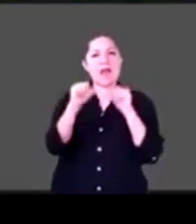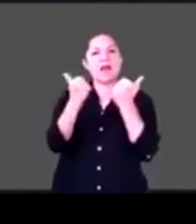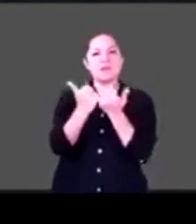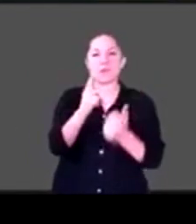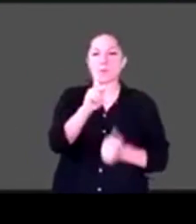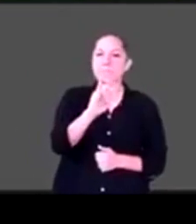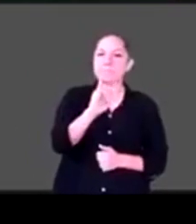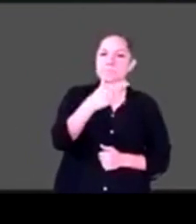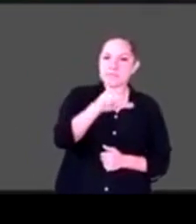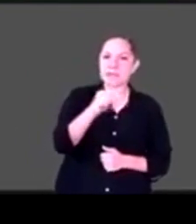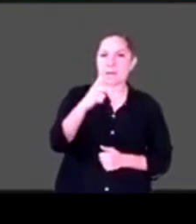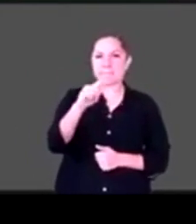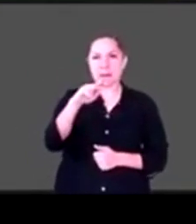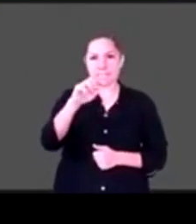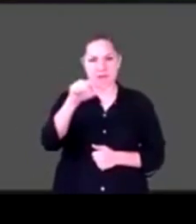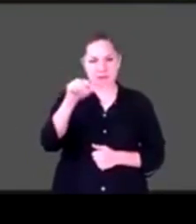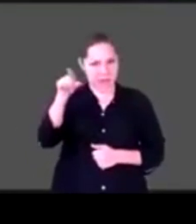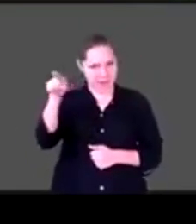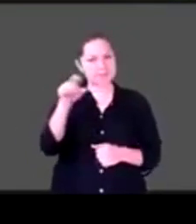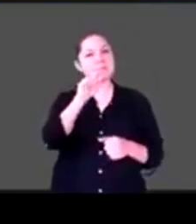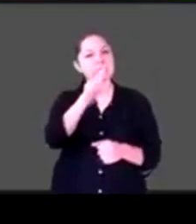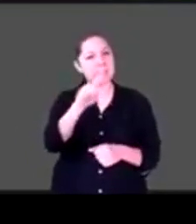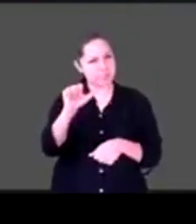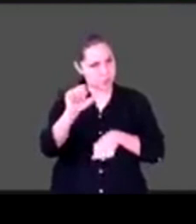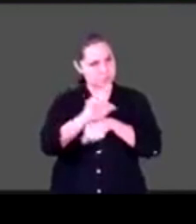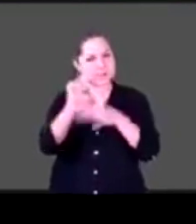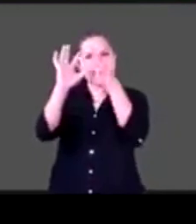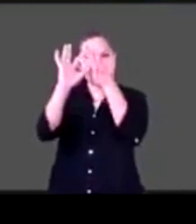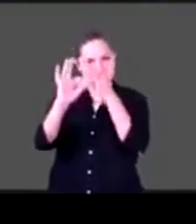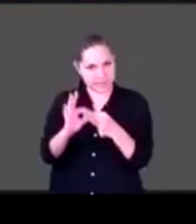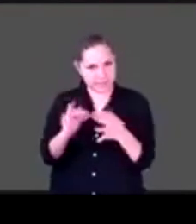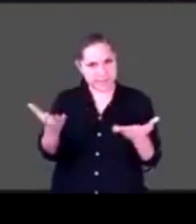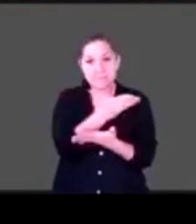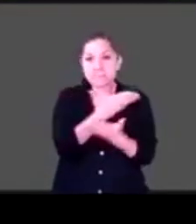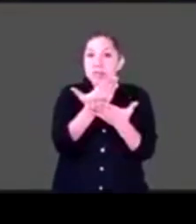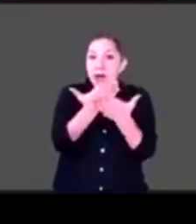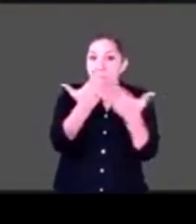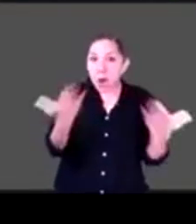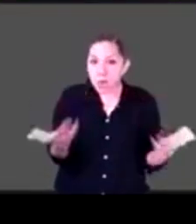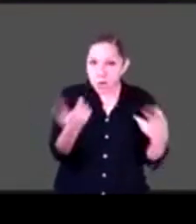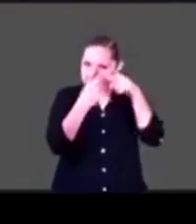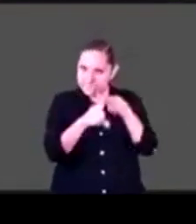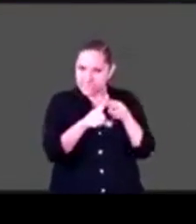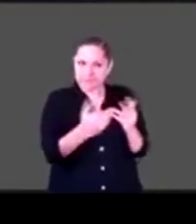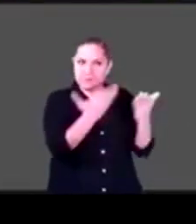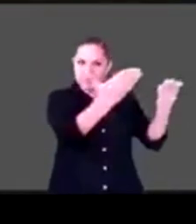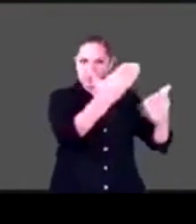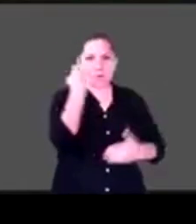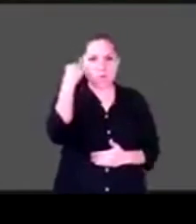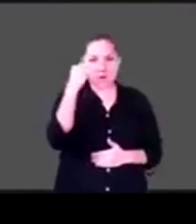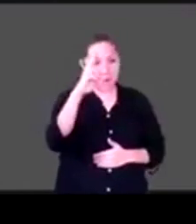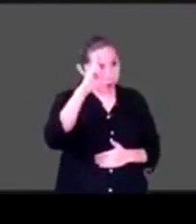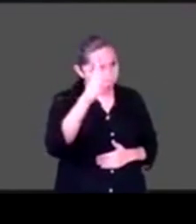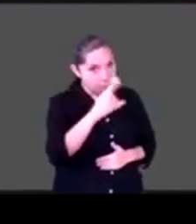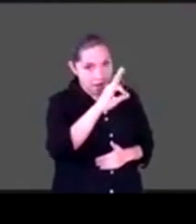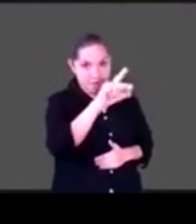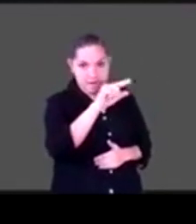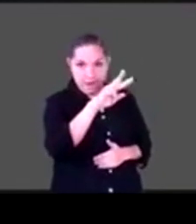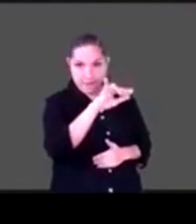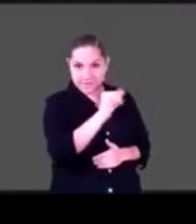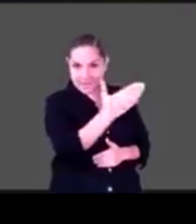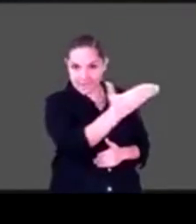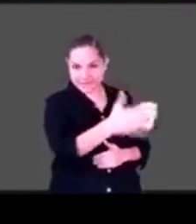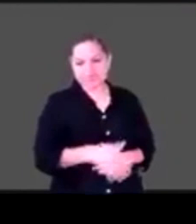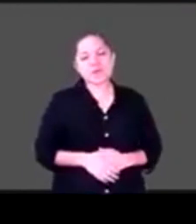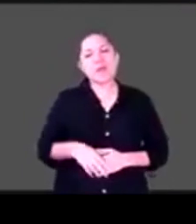su testimonio. Así que, vamos a empezar este panel directamente desde Oaxaca. Hola, Flavia. Hola, buenas